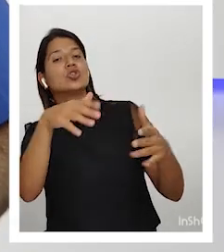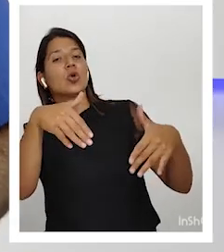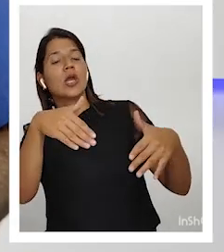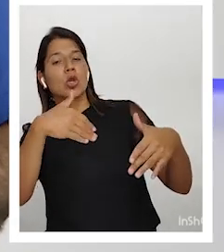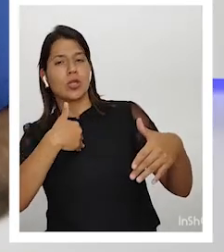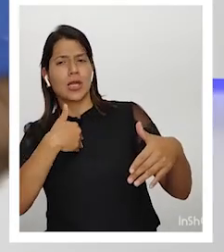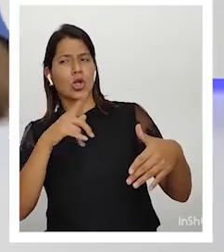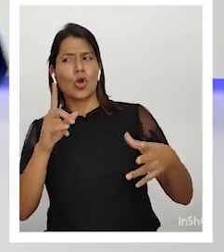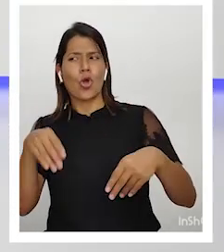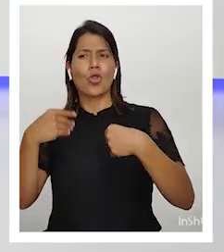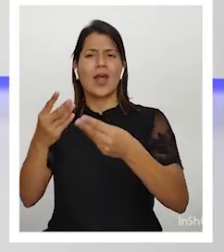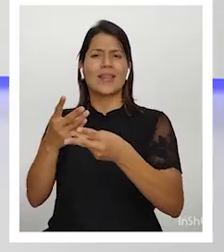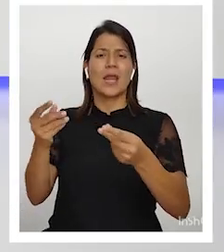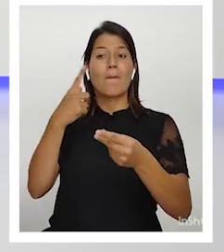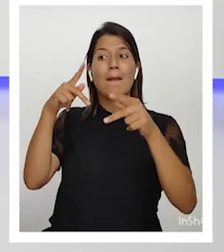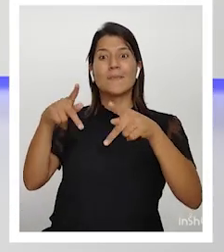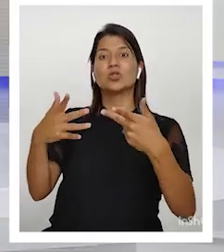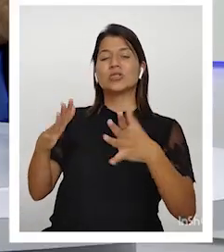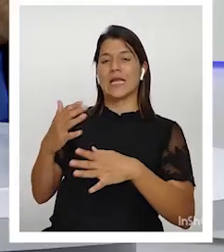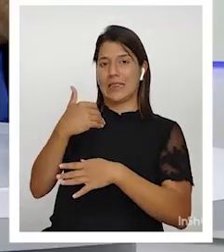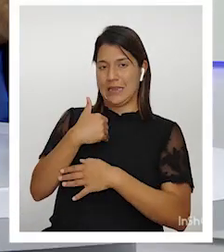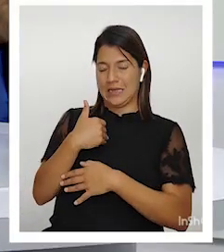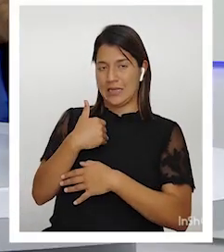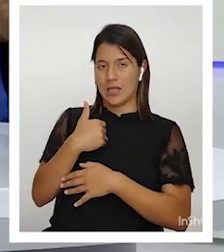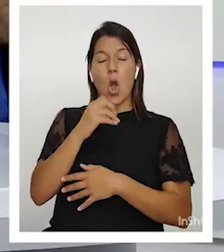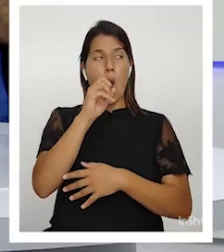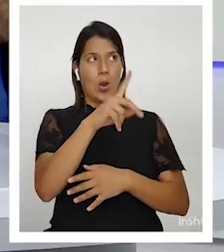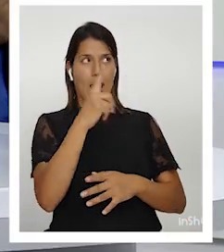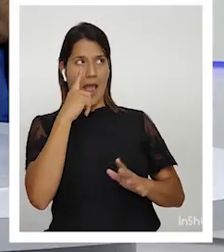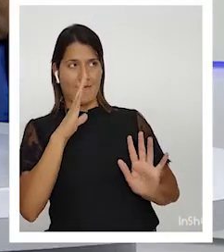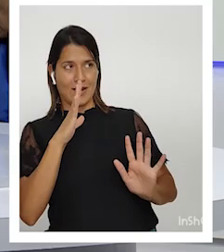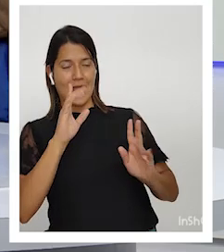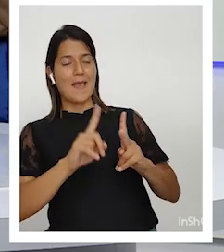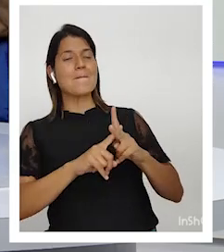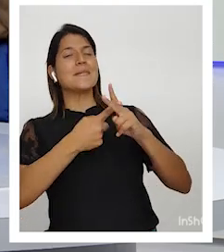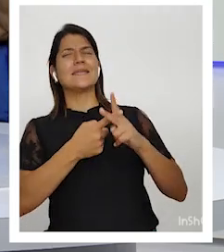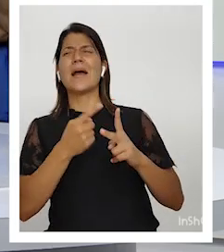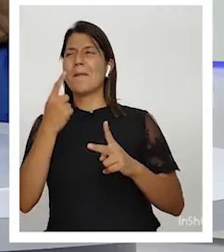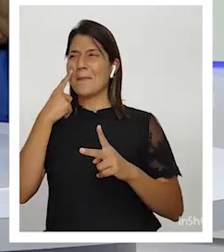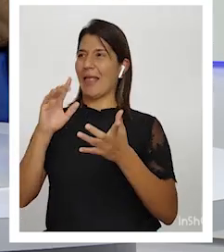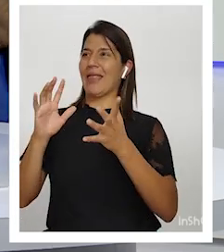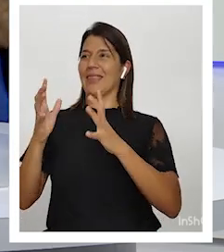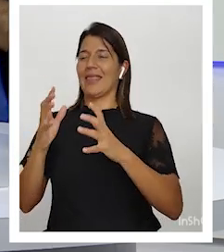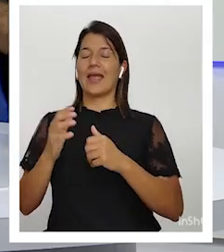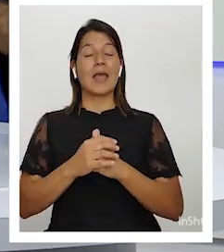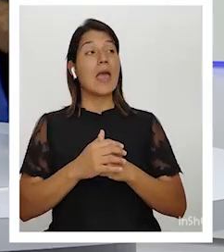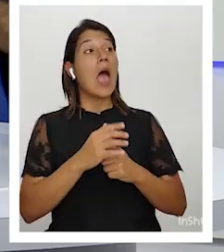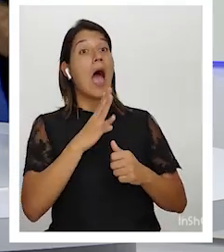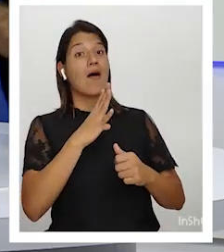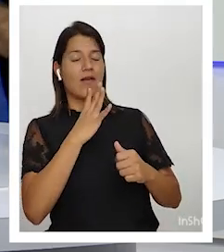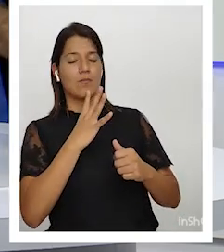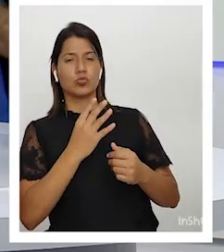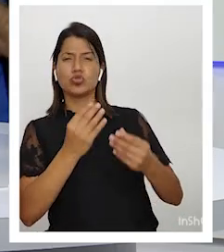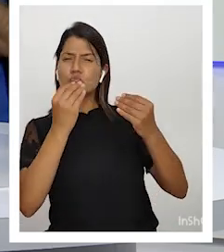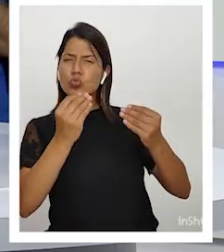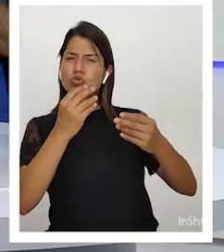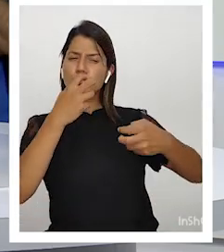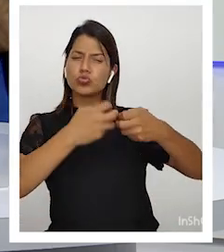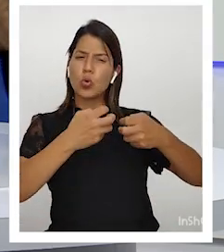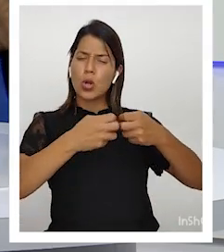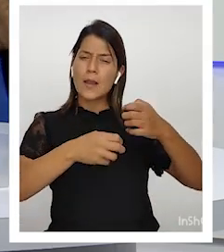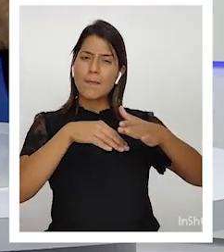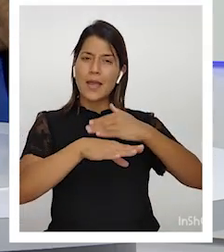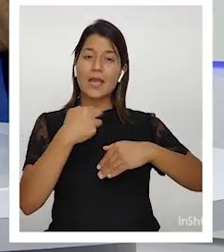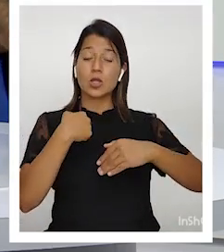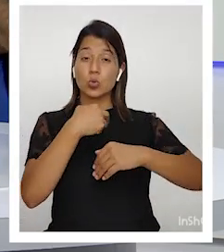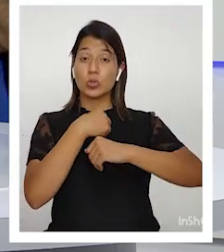a ver empezamos el programa hablando de que mucho del problema que se suscita en nuestros